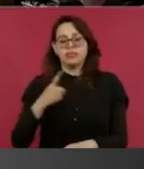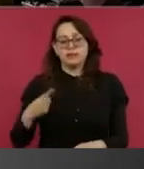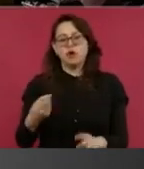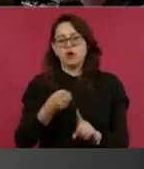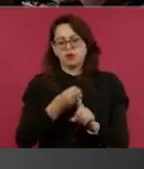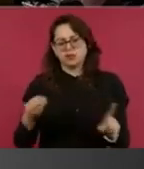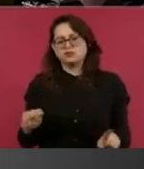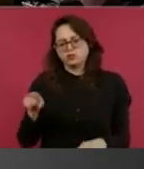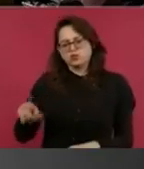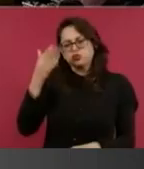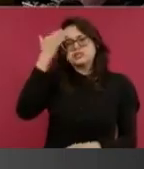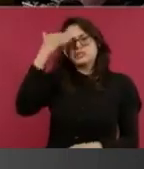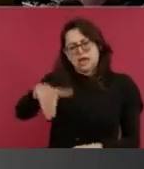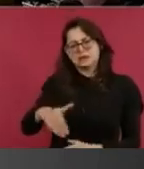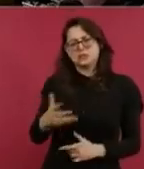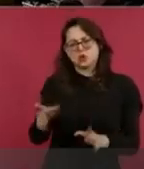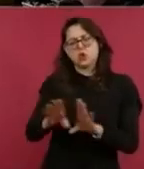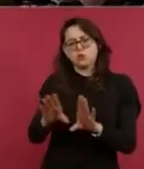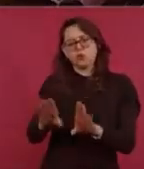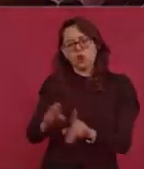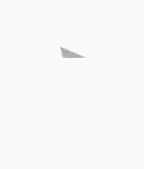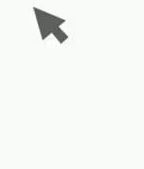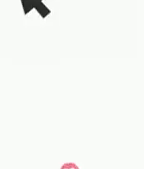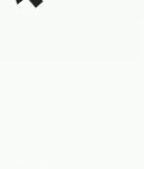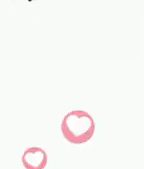saben, hacer este trabajo.